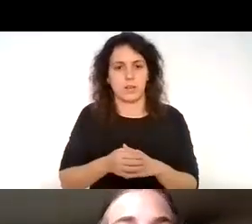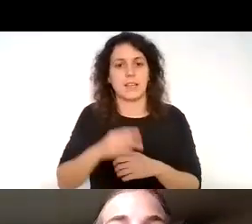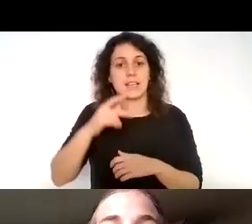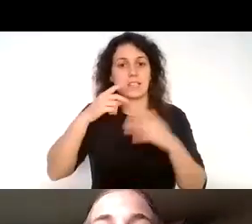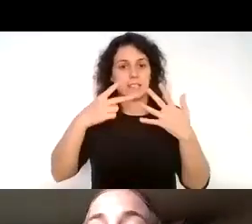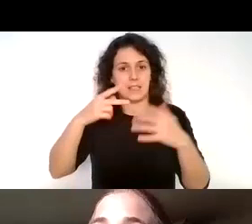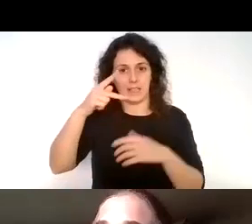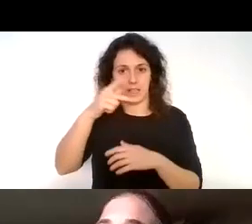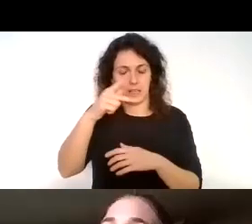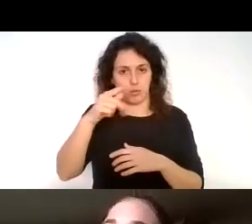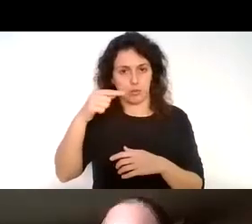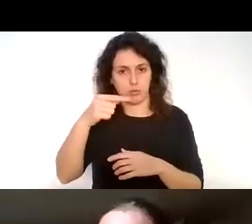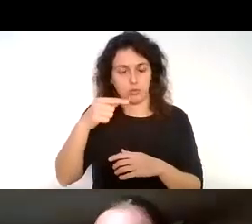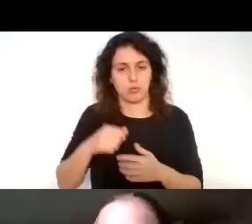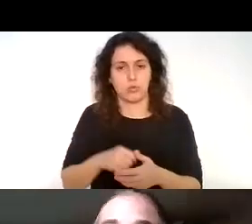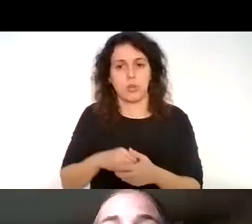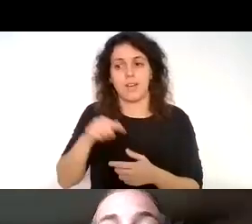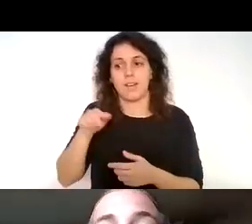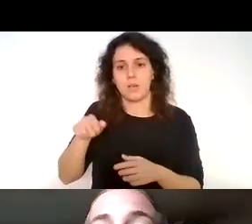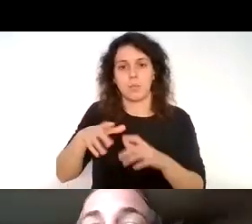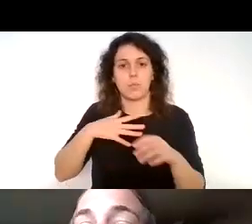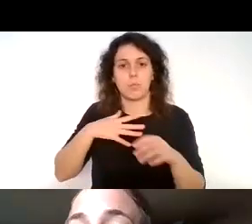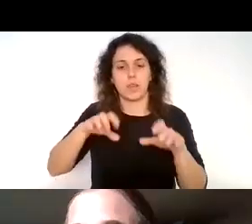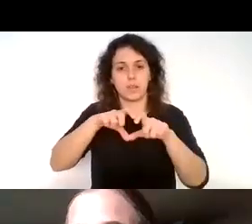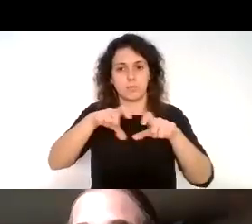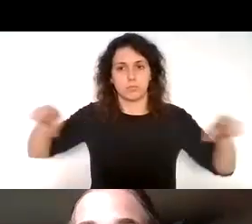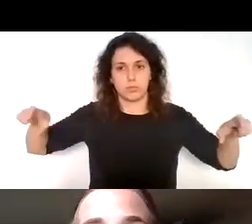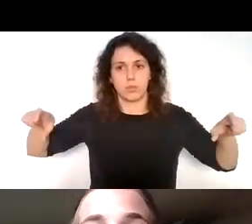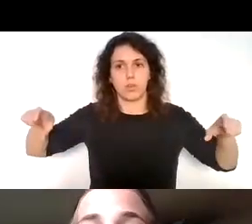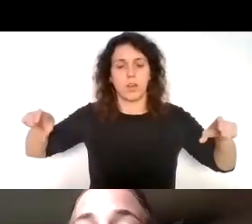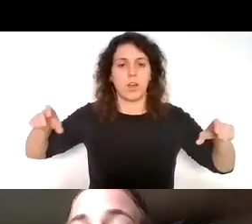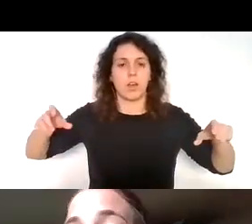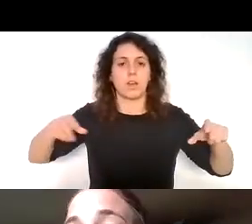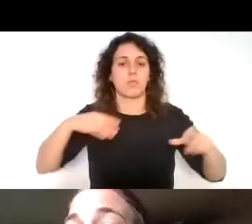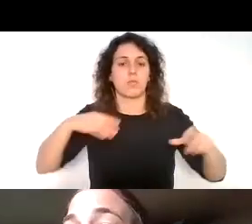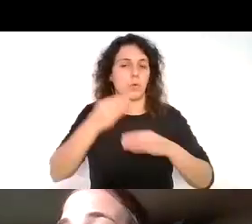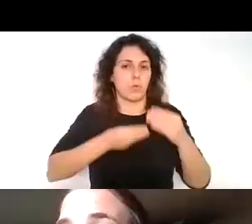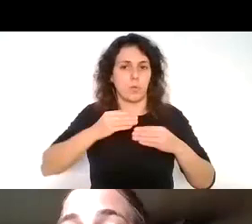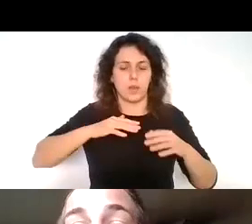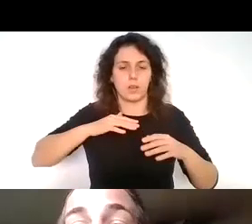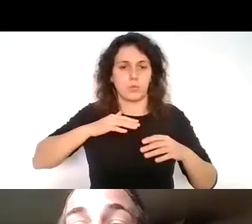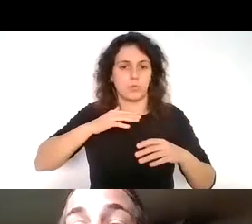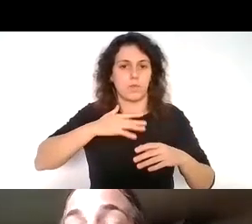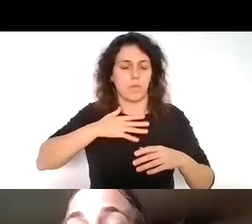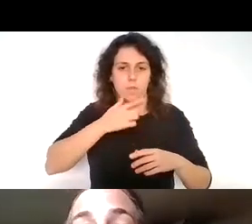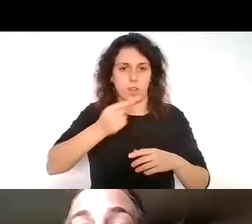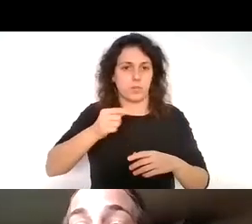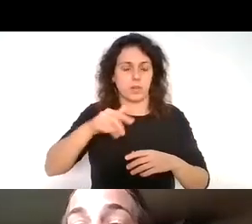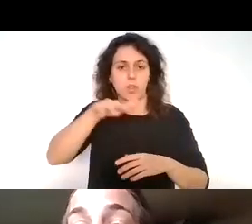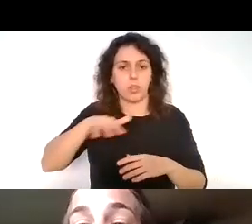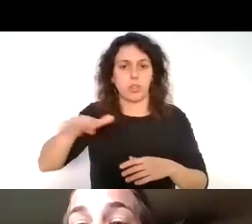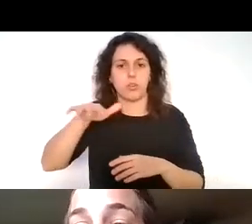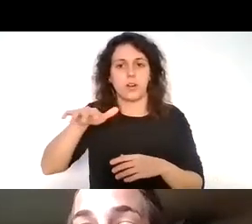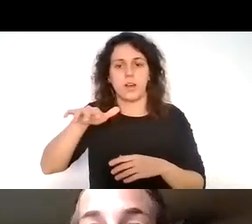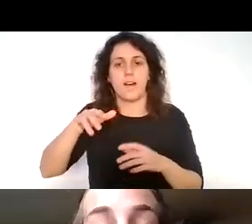y se pueden alargar y se pueden llevar fácilmente en un lugar a donde tenemos